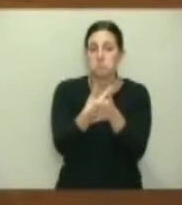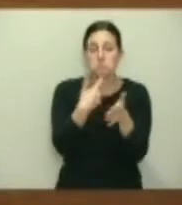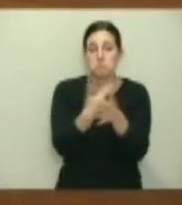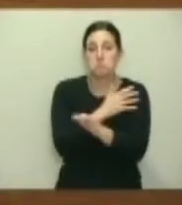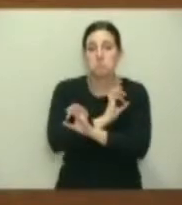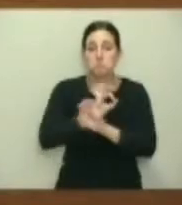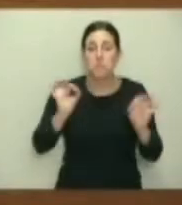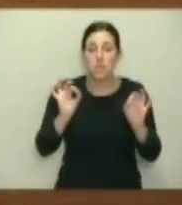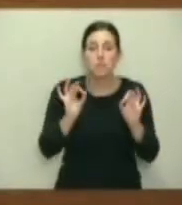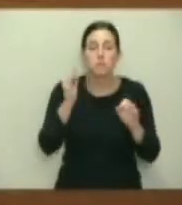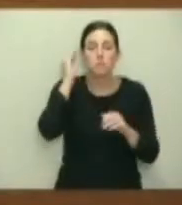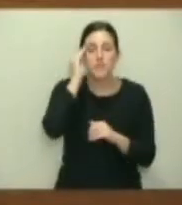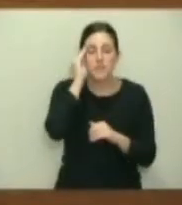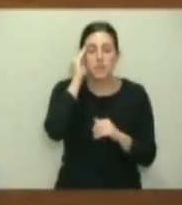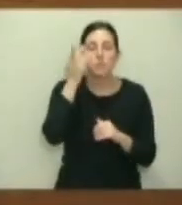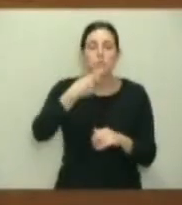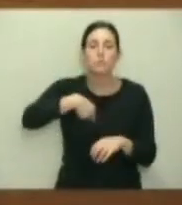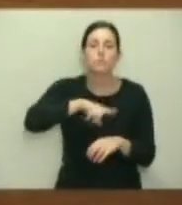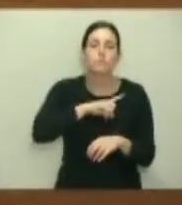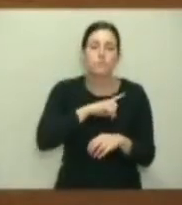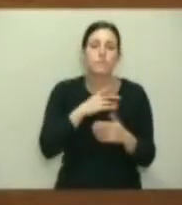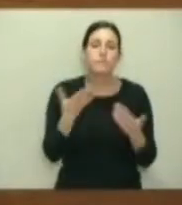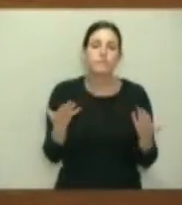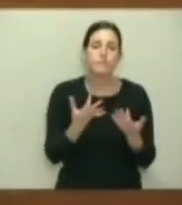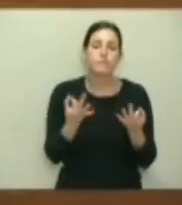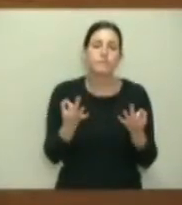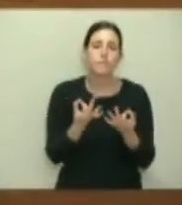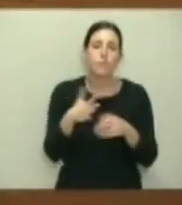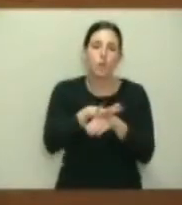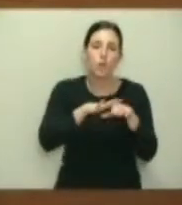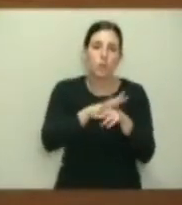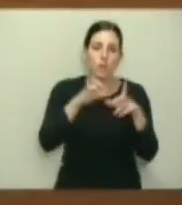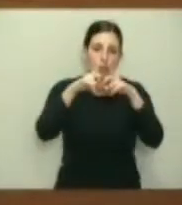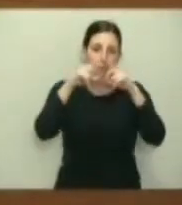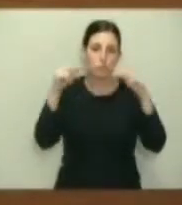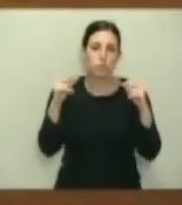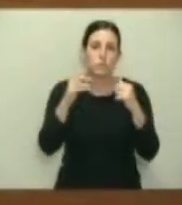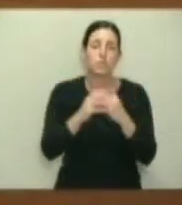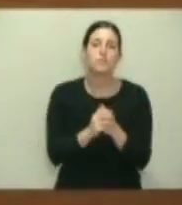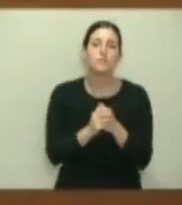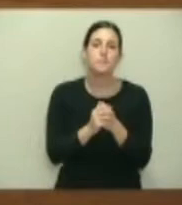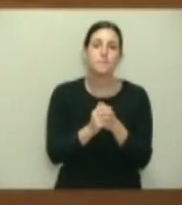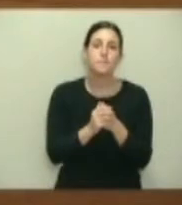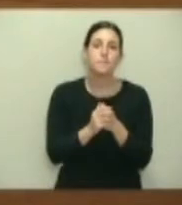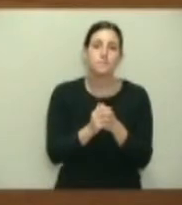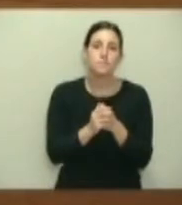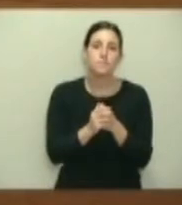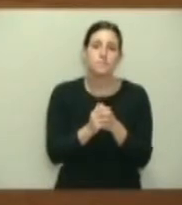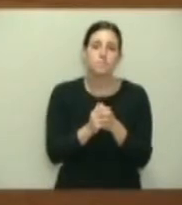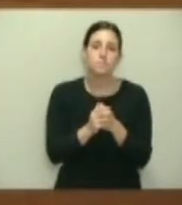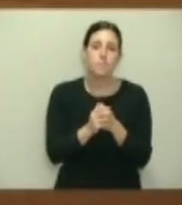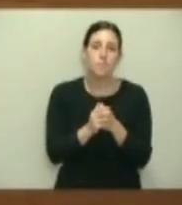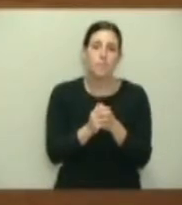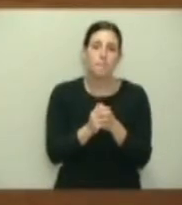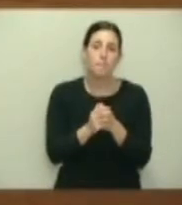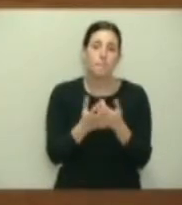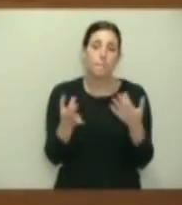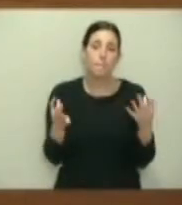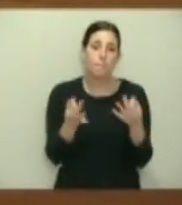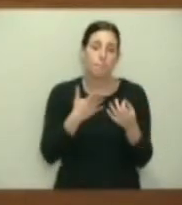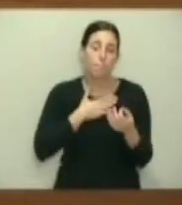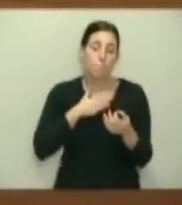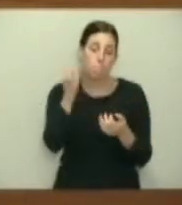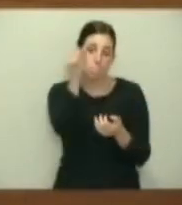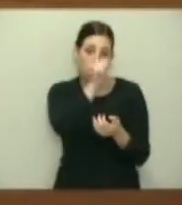En todo caso, creemos que el Gobierno de Asturias tiene que ser, a nuestro modo de ver,